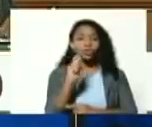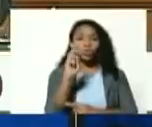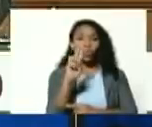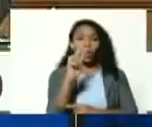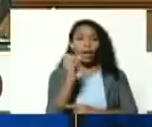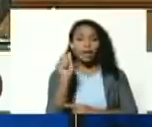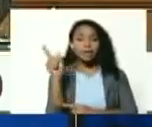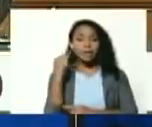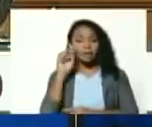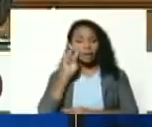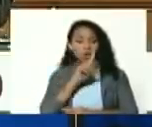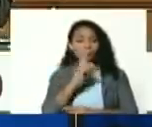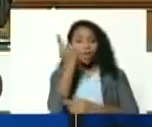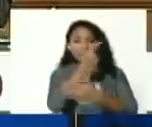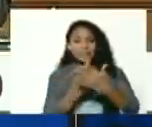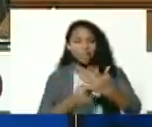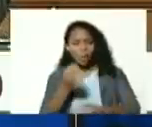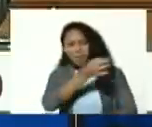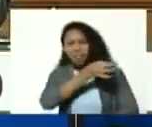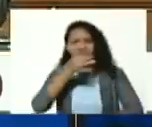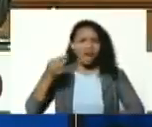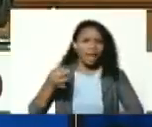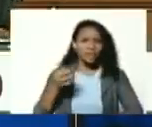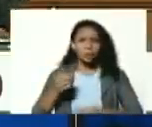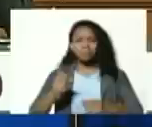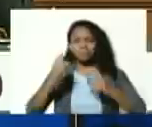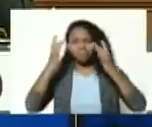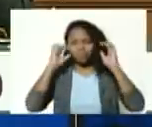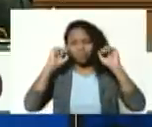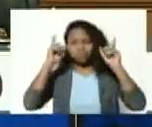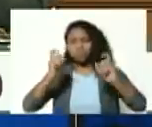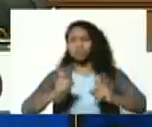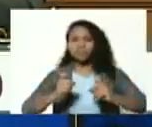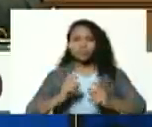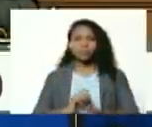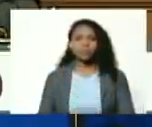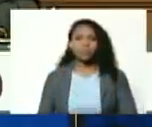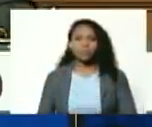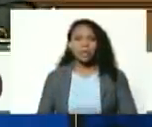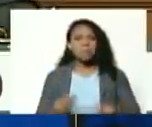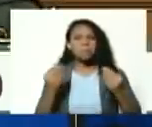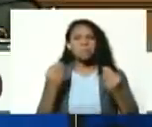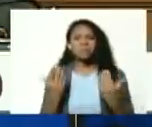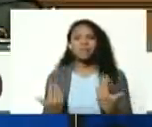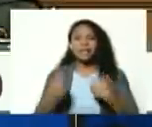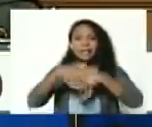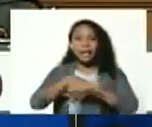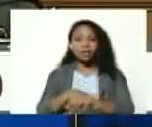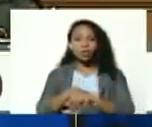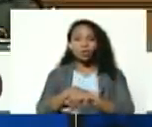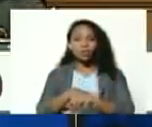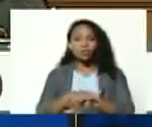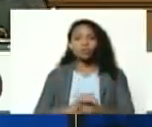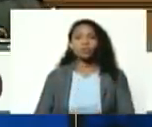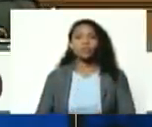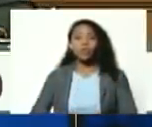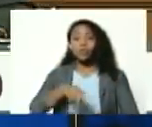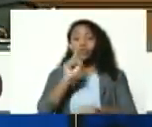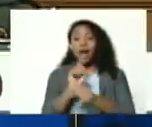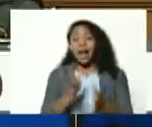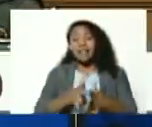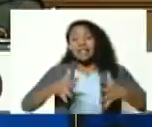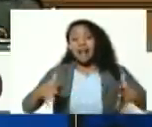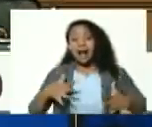vio el diseño maravilloso genial para integrar una gran